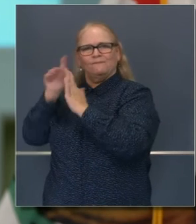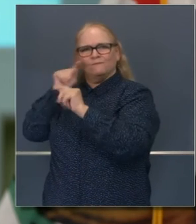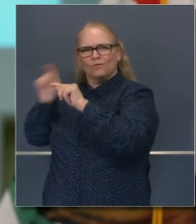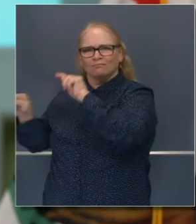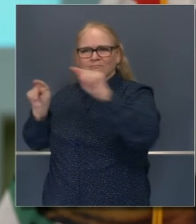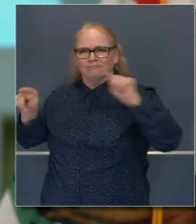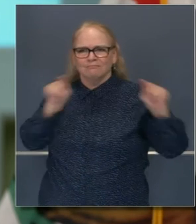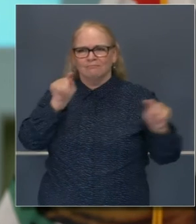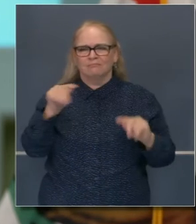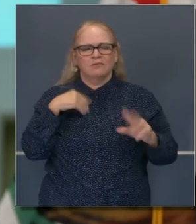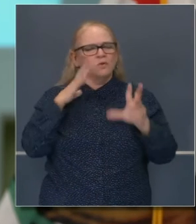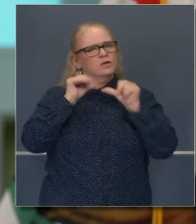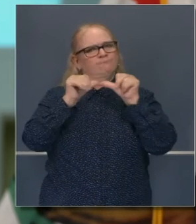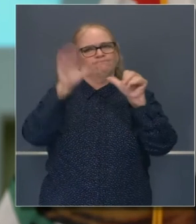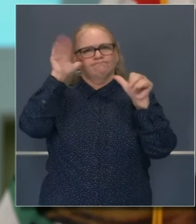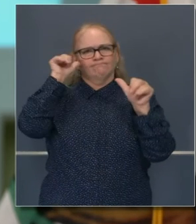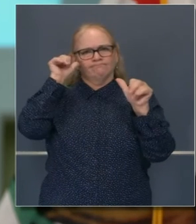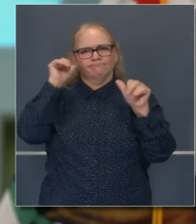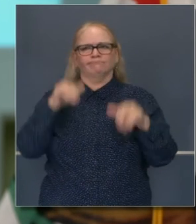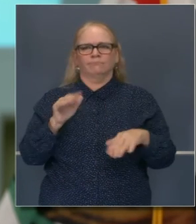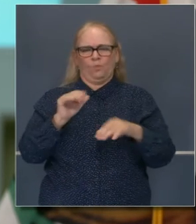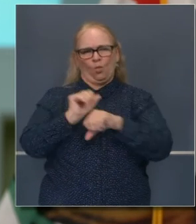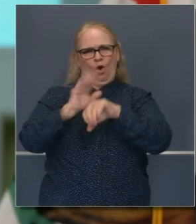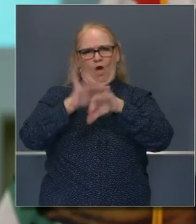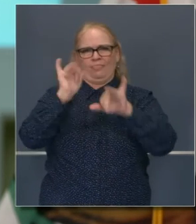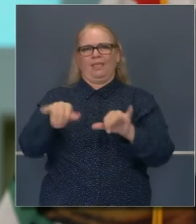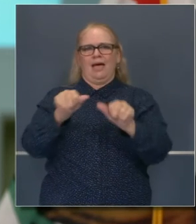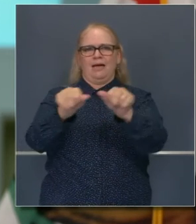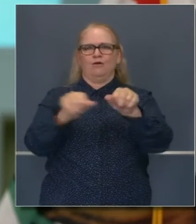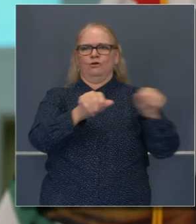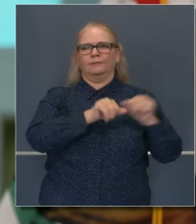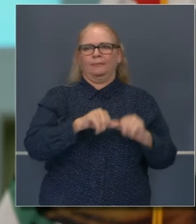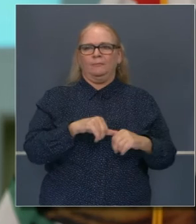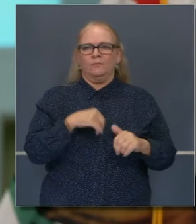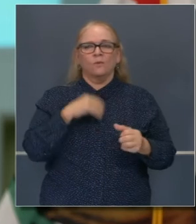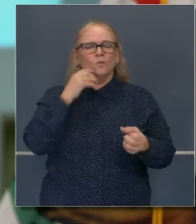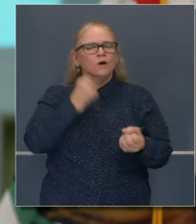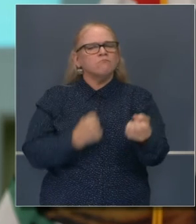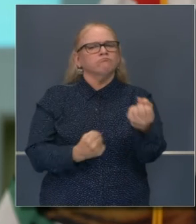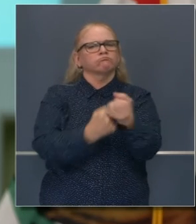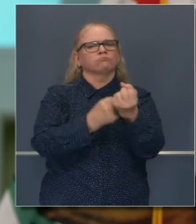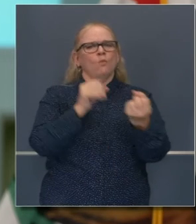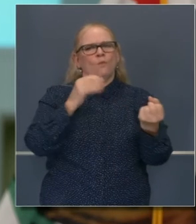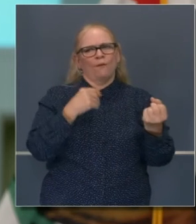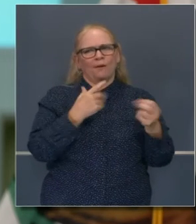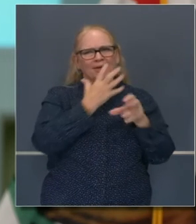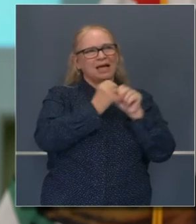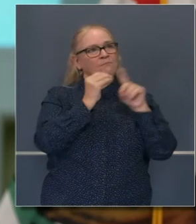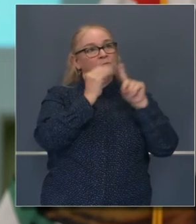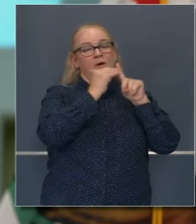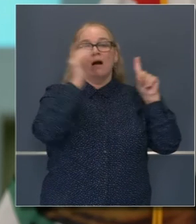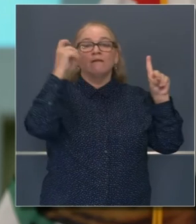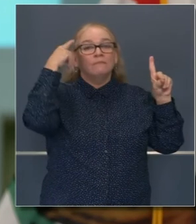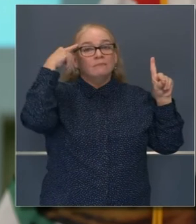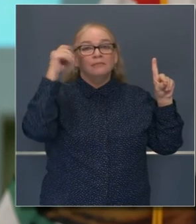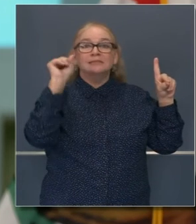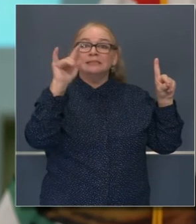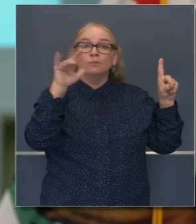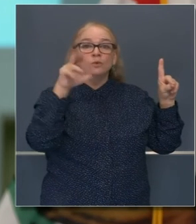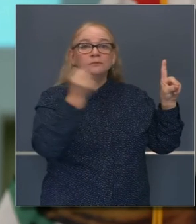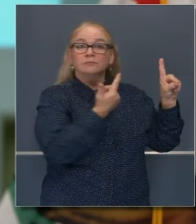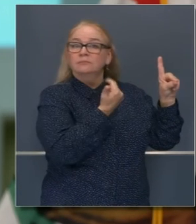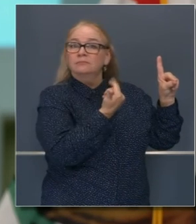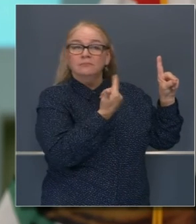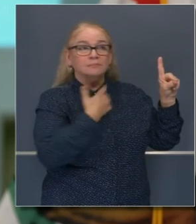en el presupuesto. Seguiremos haciendo más de eso y seguiremos reforzando esta prioridad de obtener